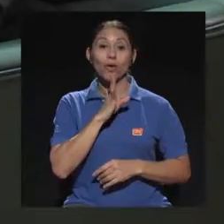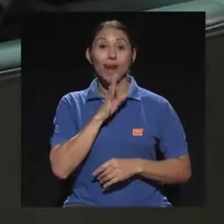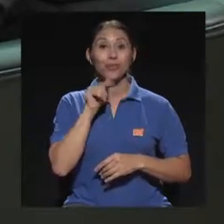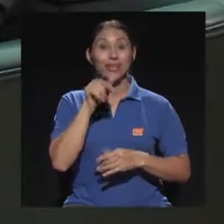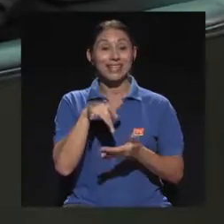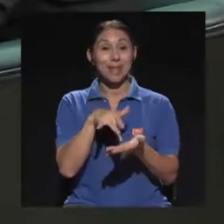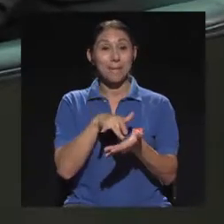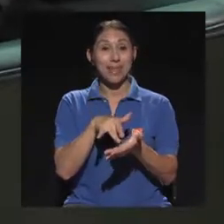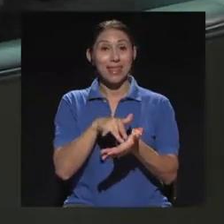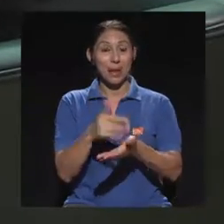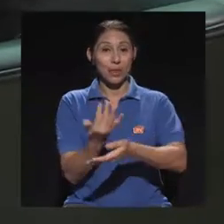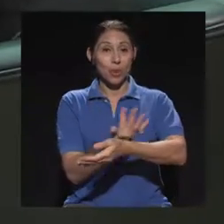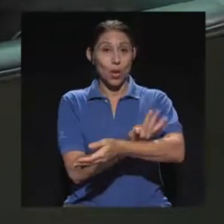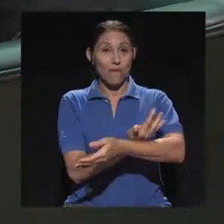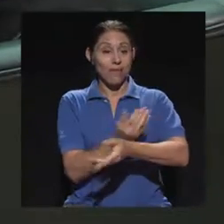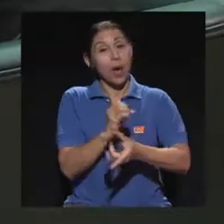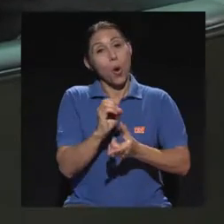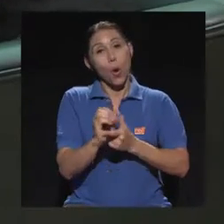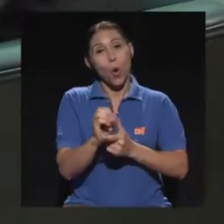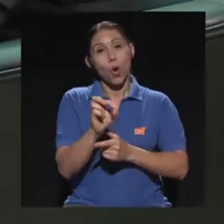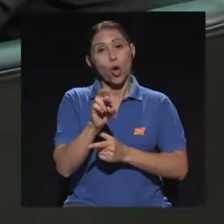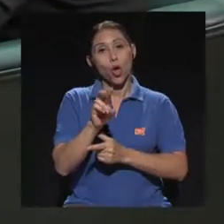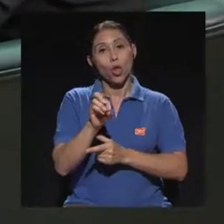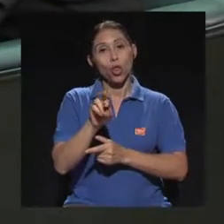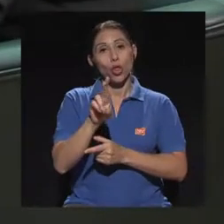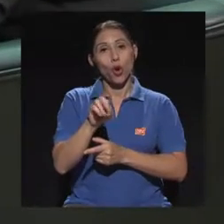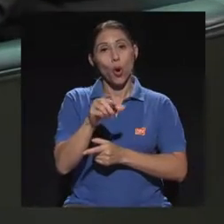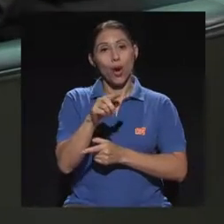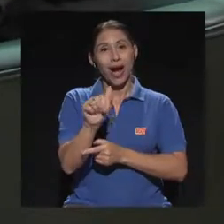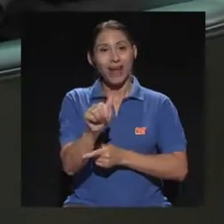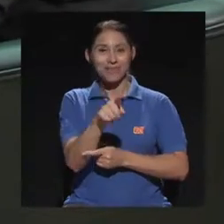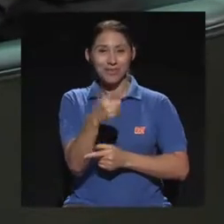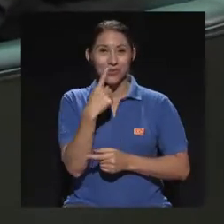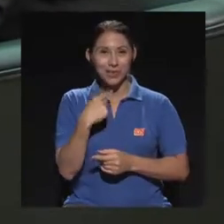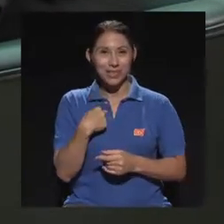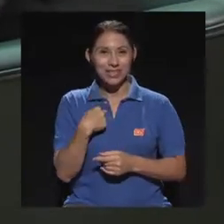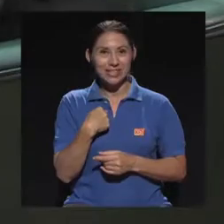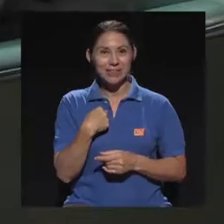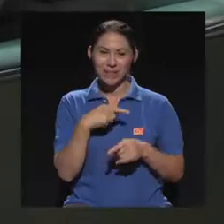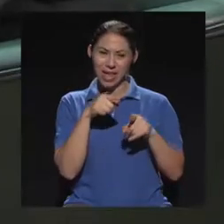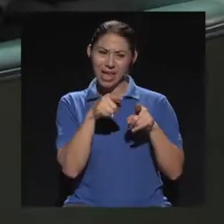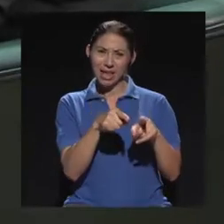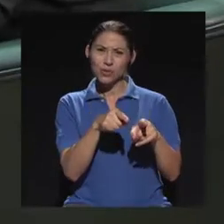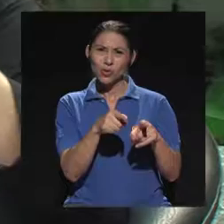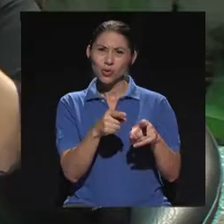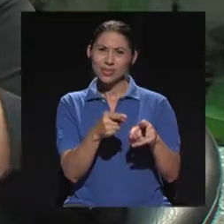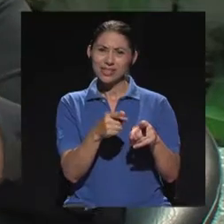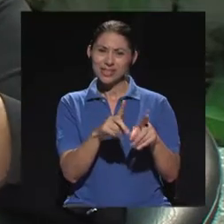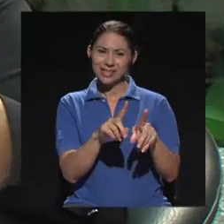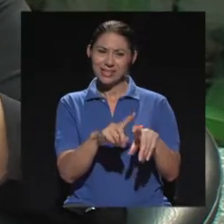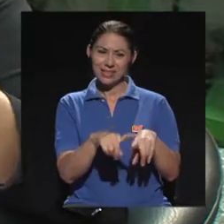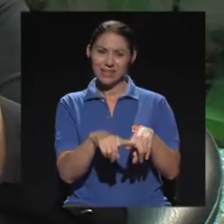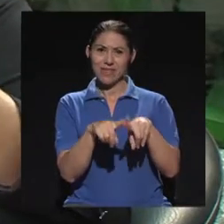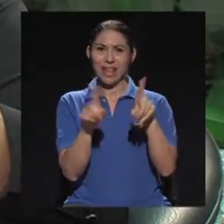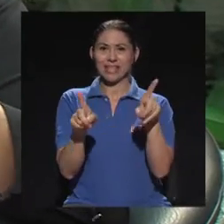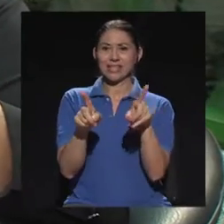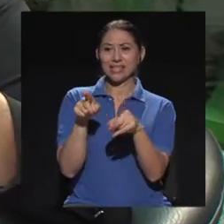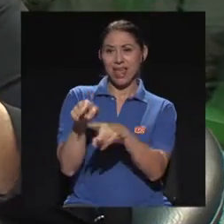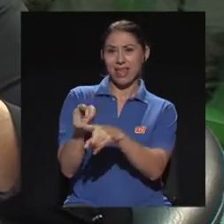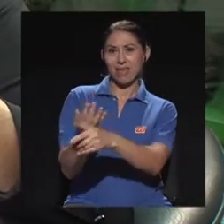herbario, o esta droga que usted nos menciona, ¿se diferencia de este producto natural o tiene cierta